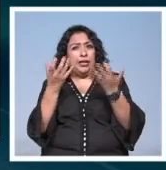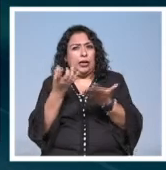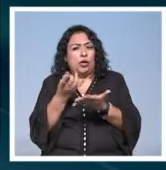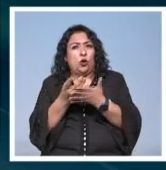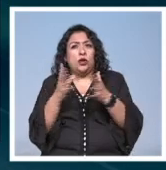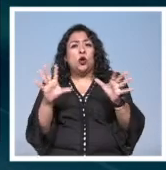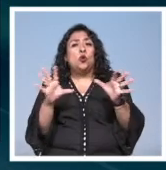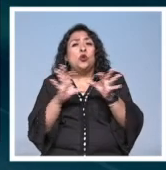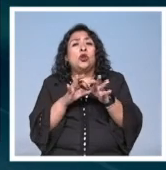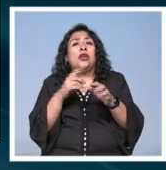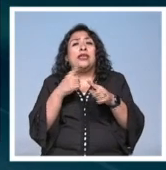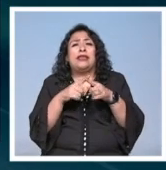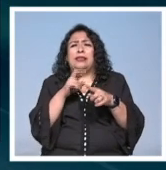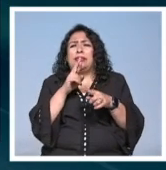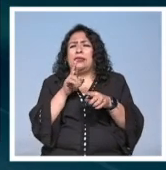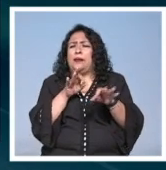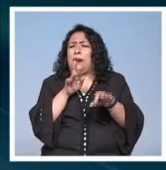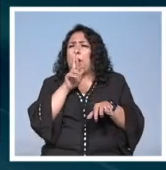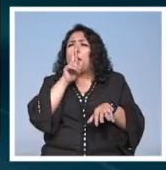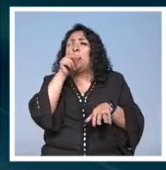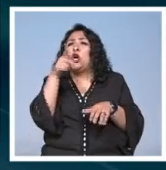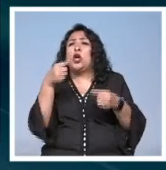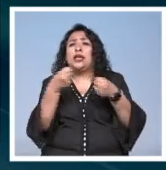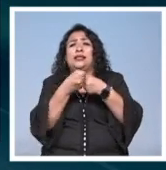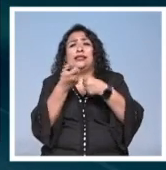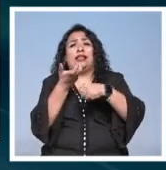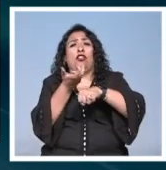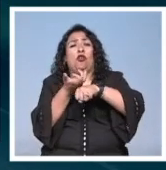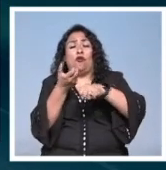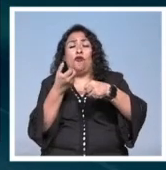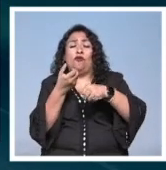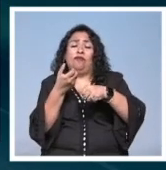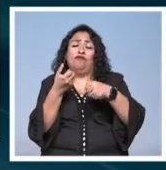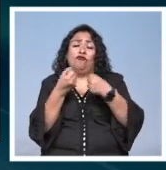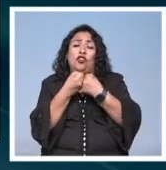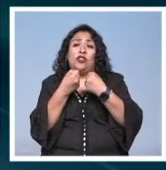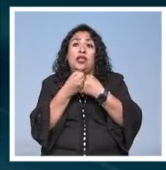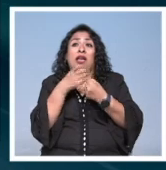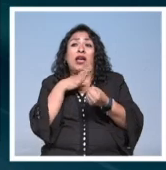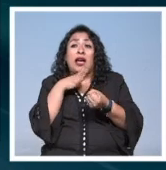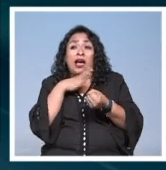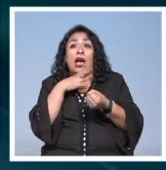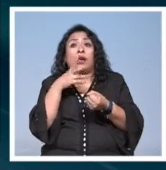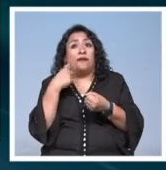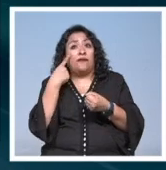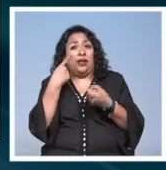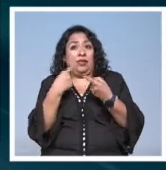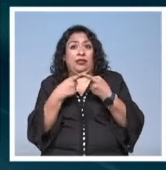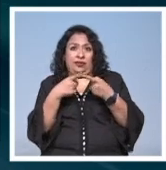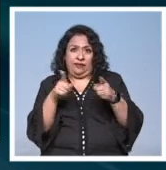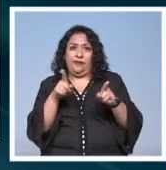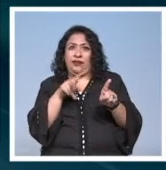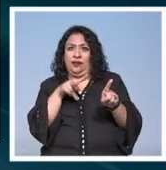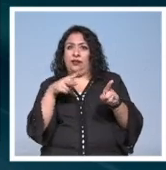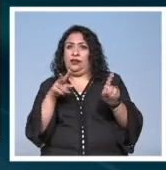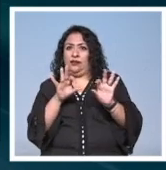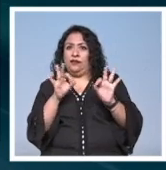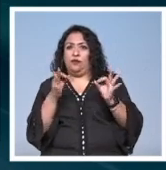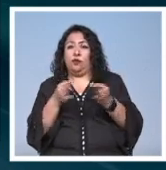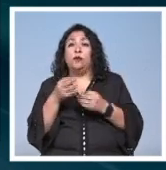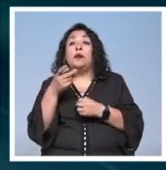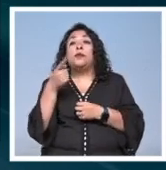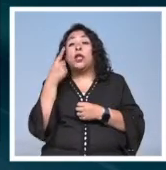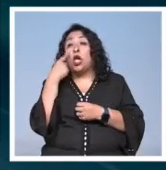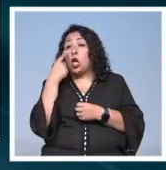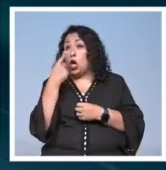es la unión de los mejores trabajos que el Estado fronterizo tiene y hay que verla de manera diferente. Con